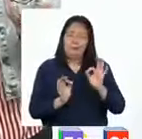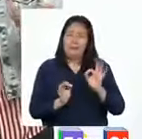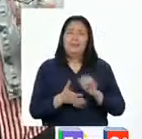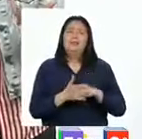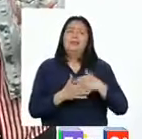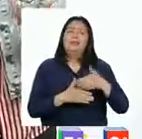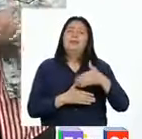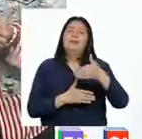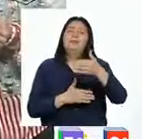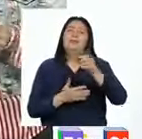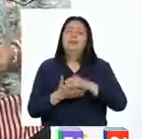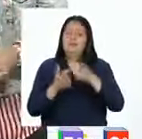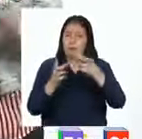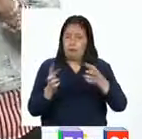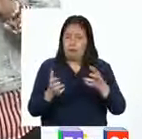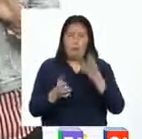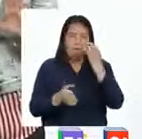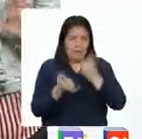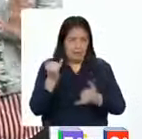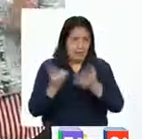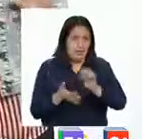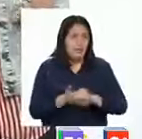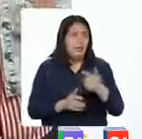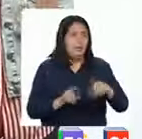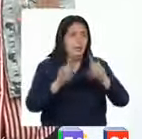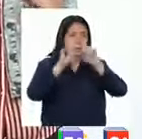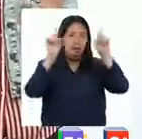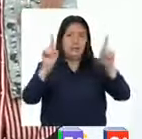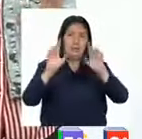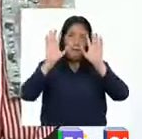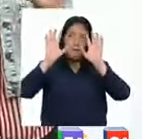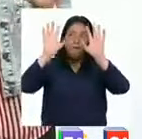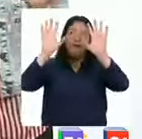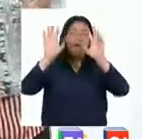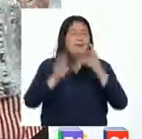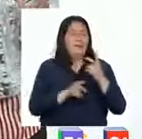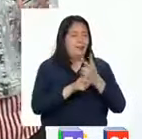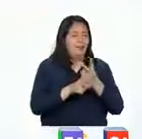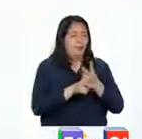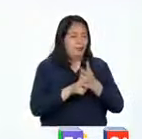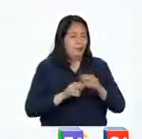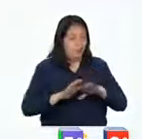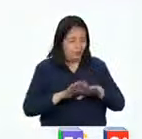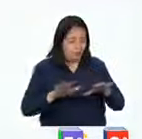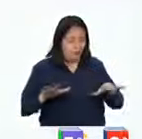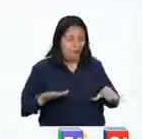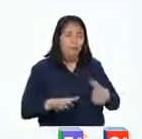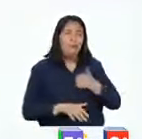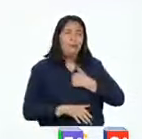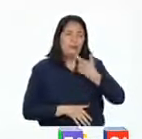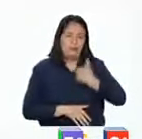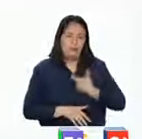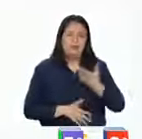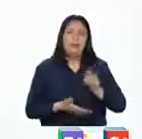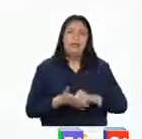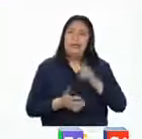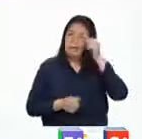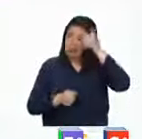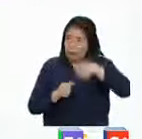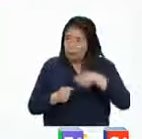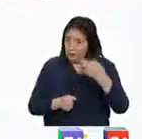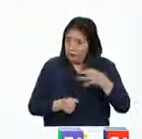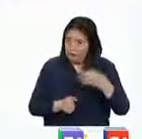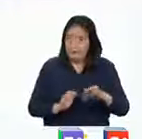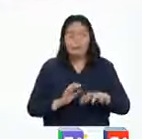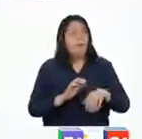sirva de insumo del producto final. El afiche para el cuidado del espacio personal. Y recuerden siempre nuestra rutina,